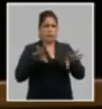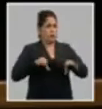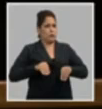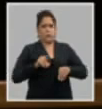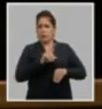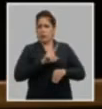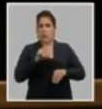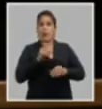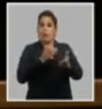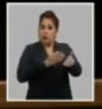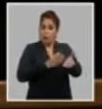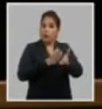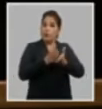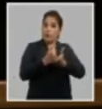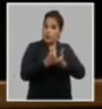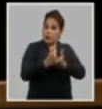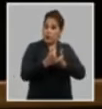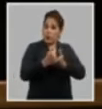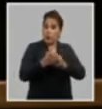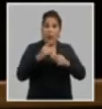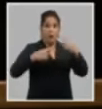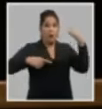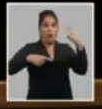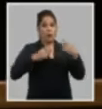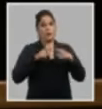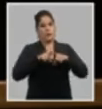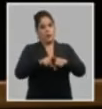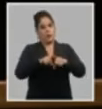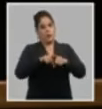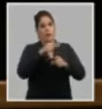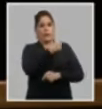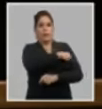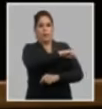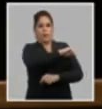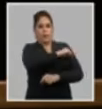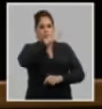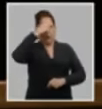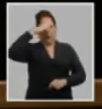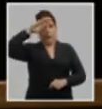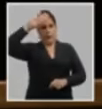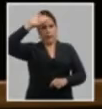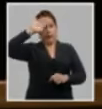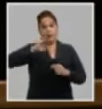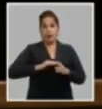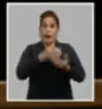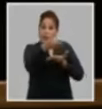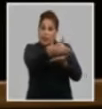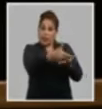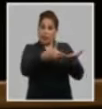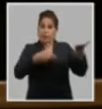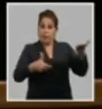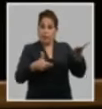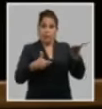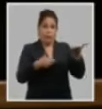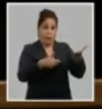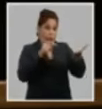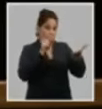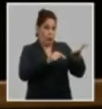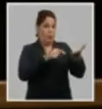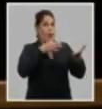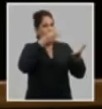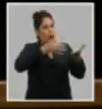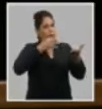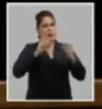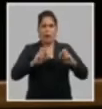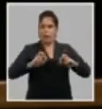todavía perviven y que atentan contra la unidad de la nación. El informe central llama